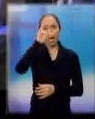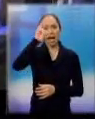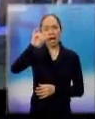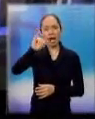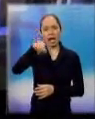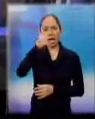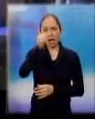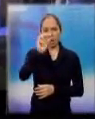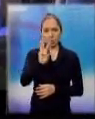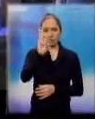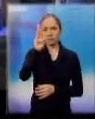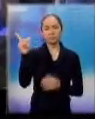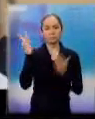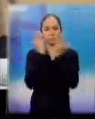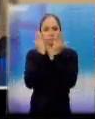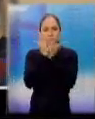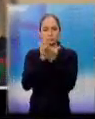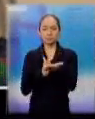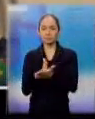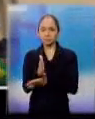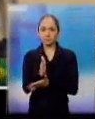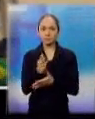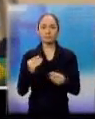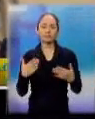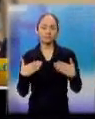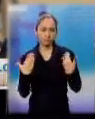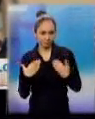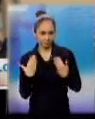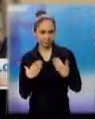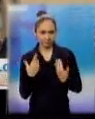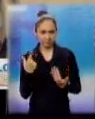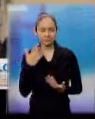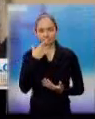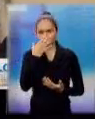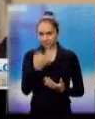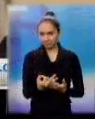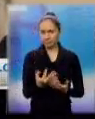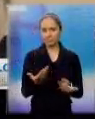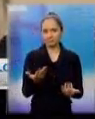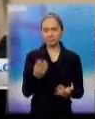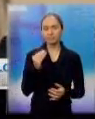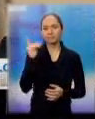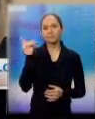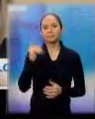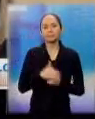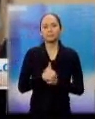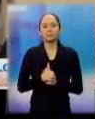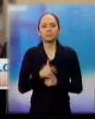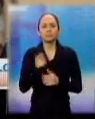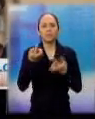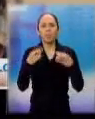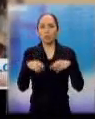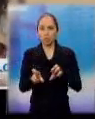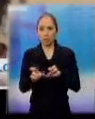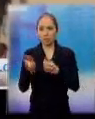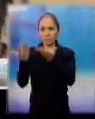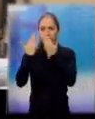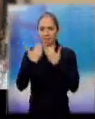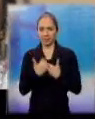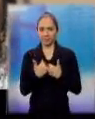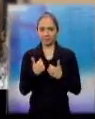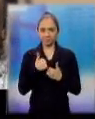de la carrera de Derecho. Es muy alegre porque la verdad es una oportunidad que se nos da.